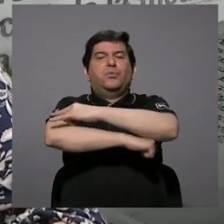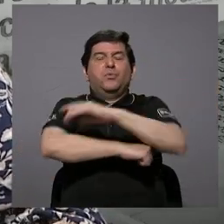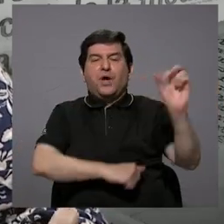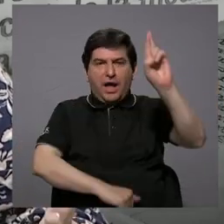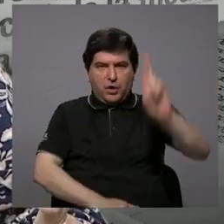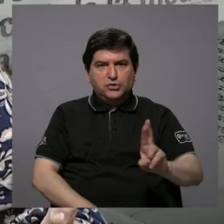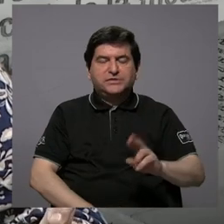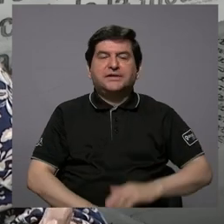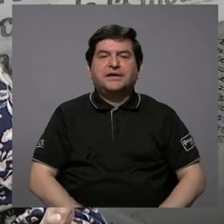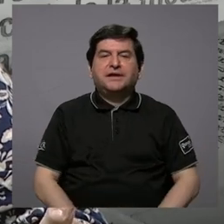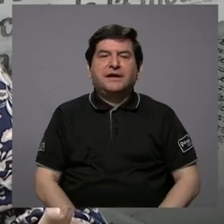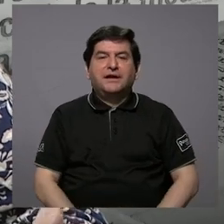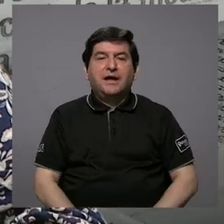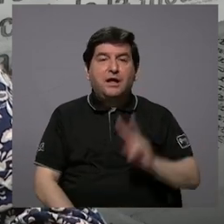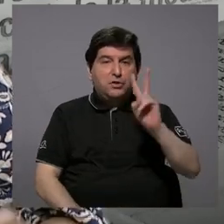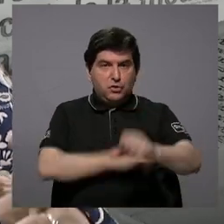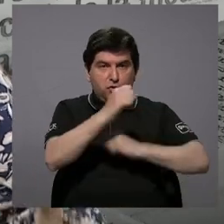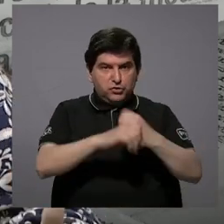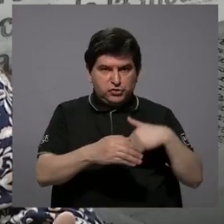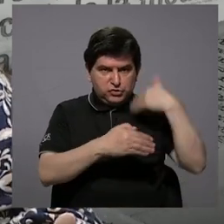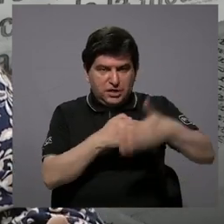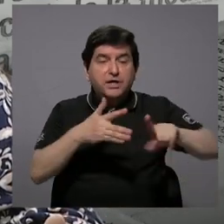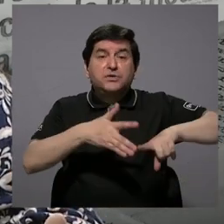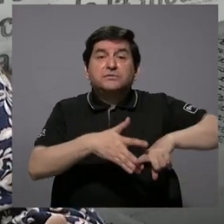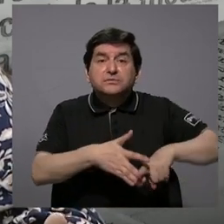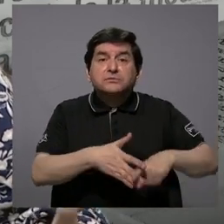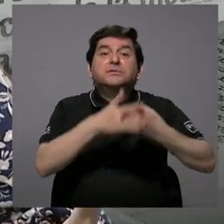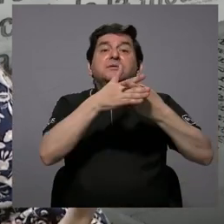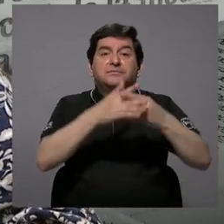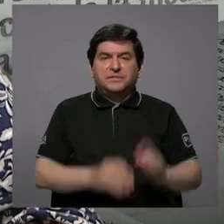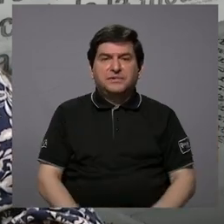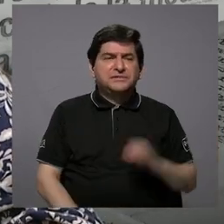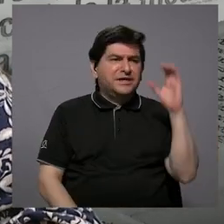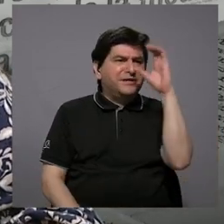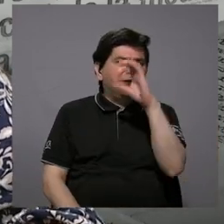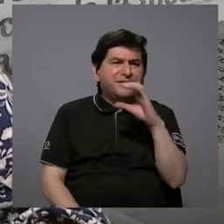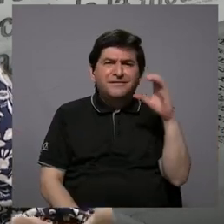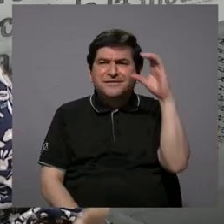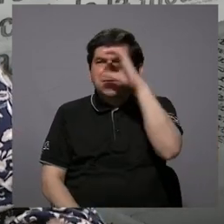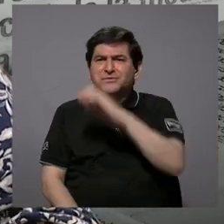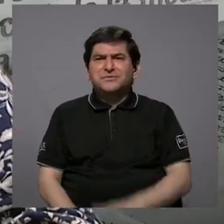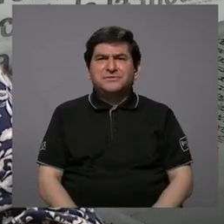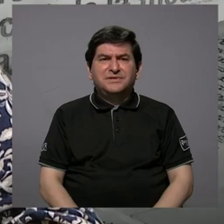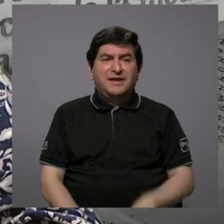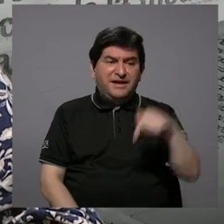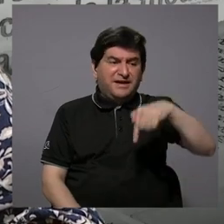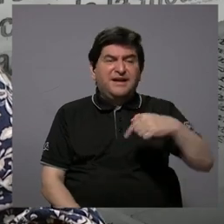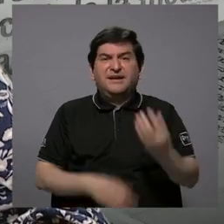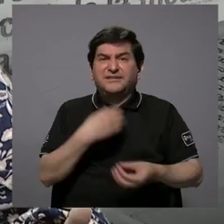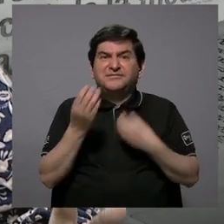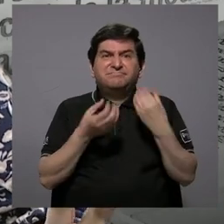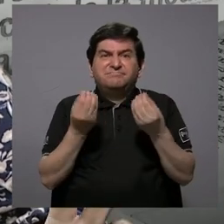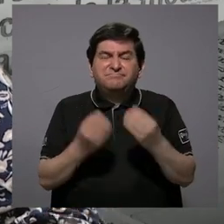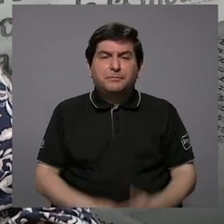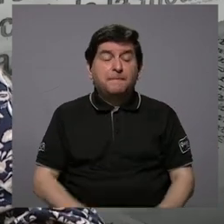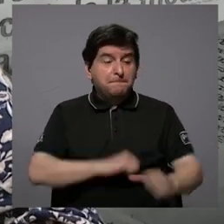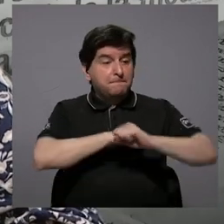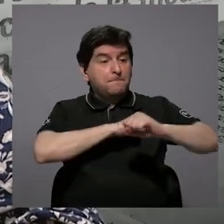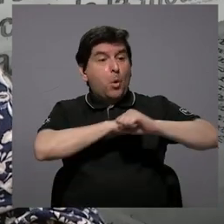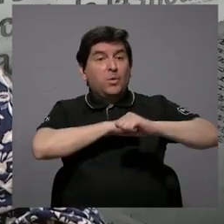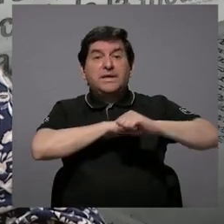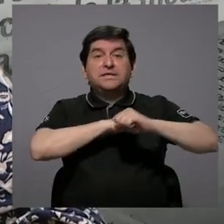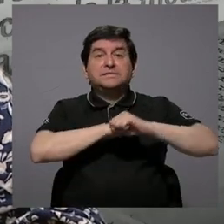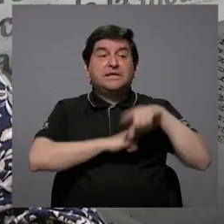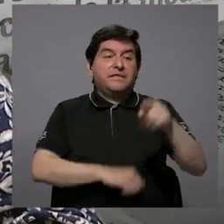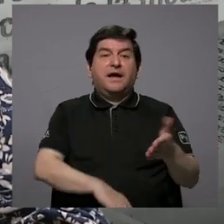llegó a Costa Rica a los dos años a empezar a buscar de qué vivir, y la publicidad fue la